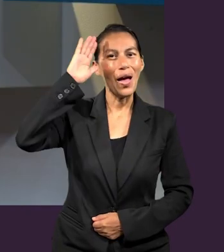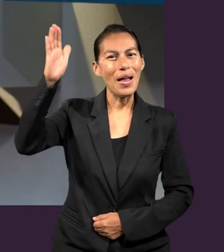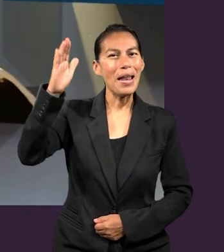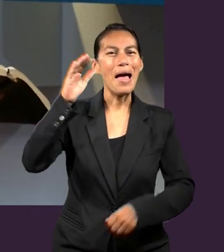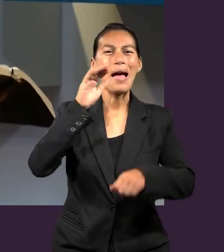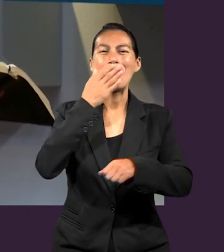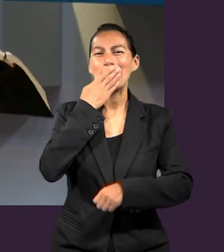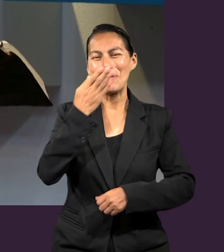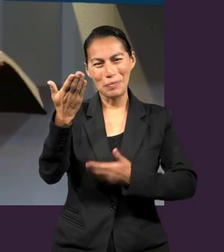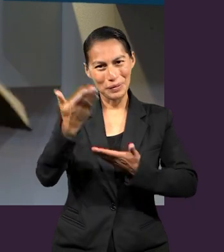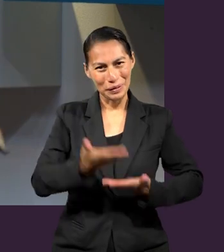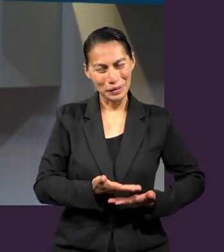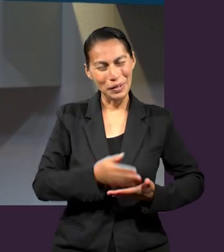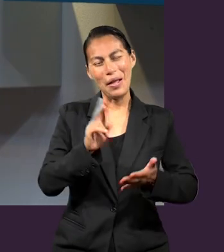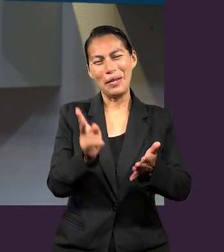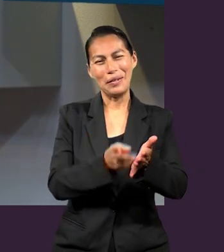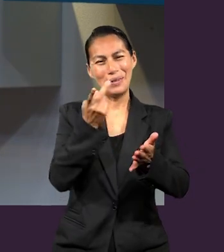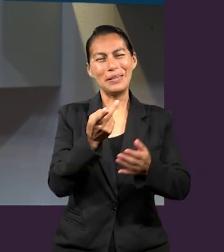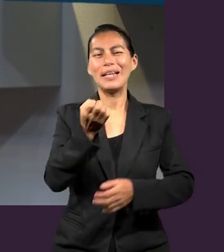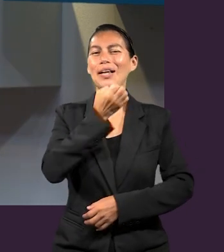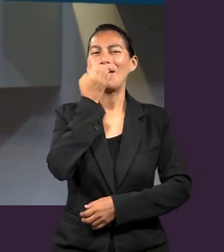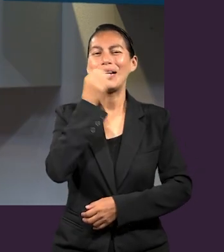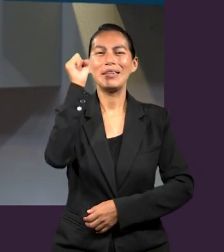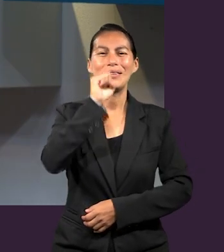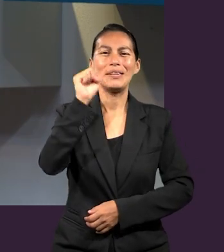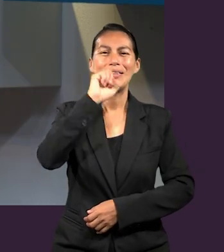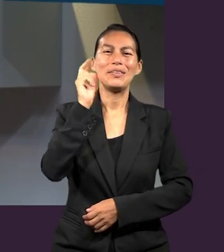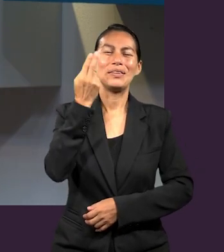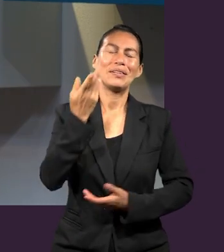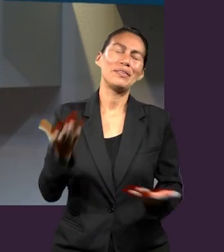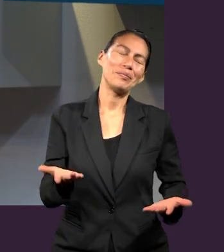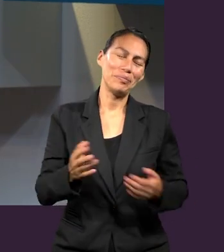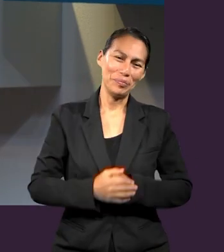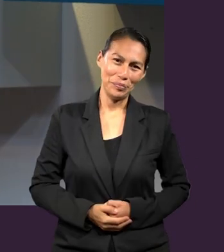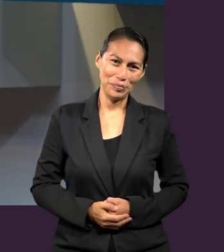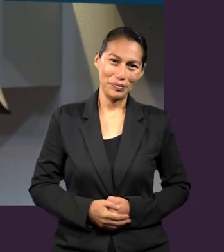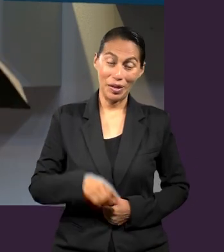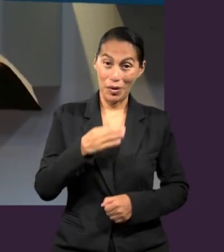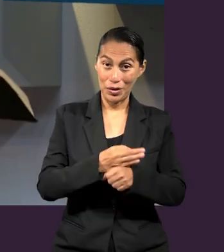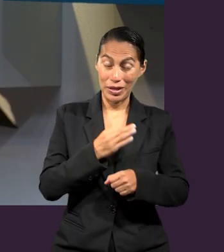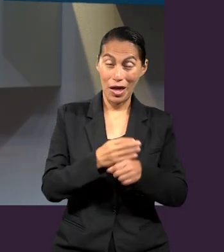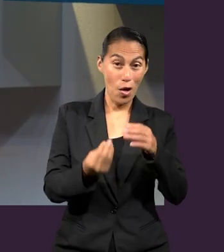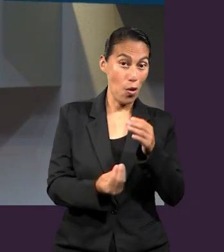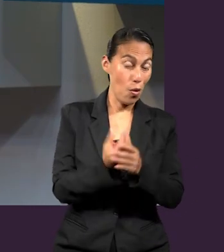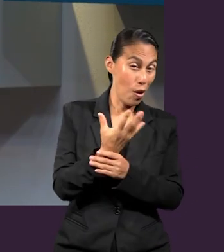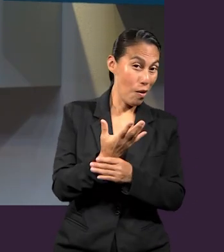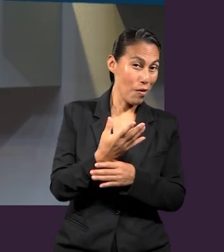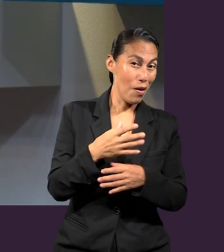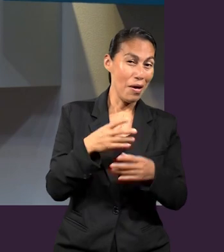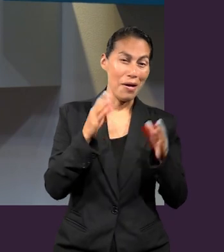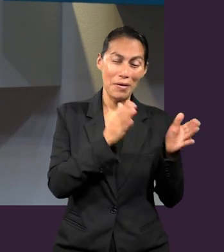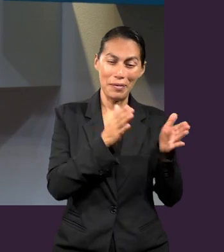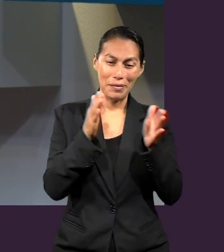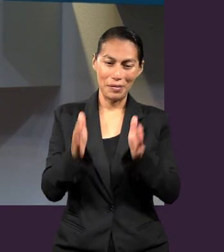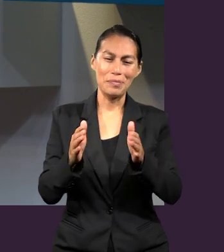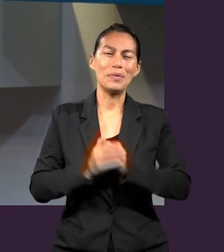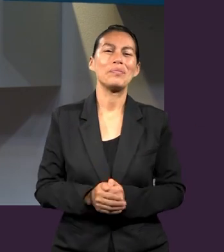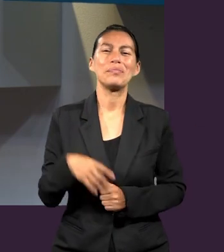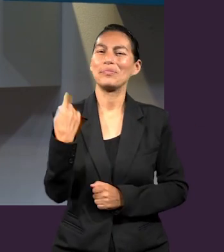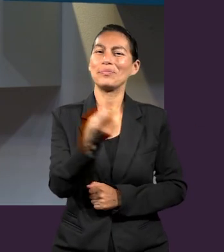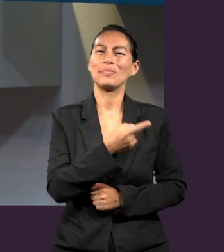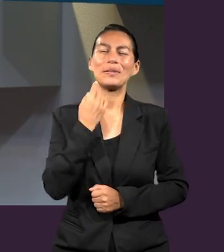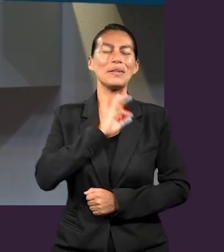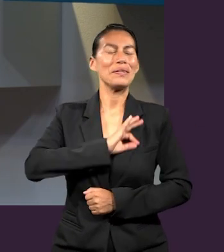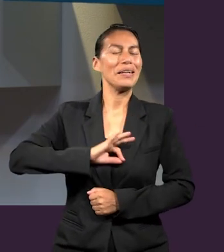Hola, ¿qué tal? Bienvenidos nuevamente a la Escuela Sabática Universitaria. Esta es una nueva temporada y estamos muy felices